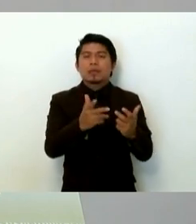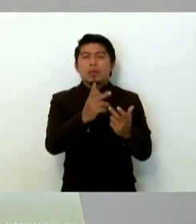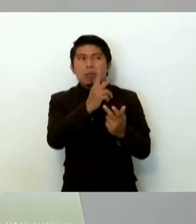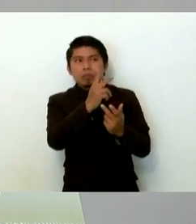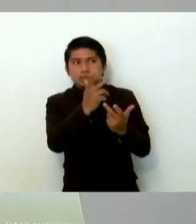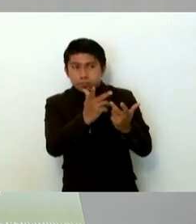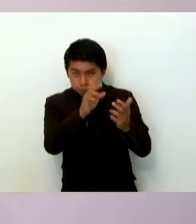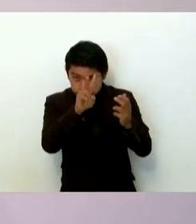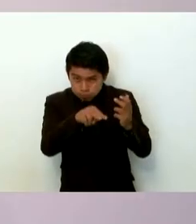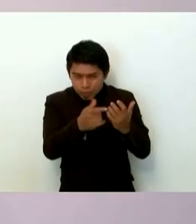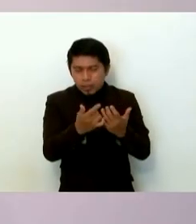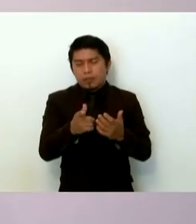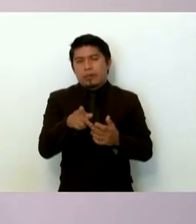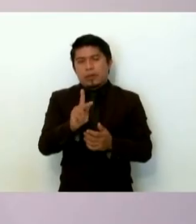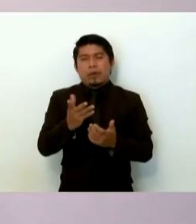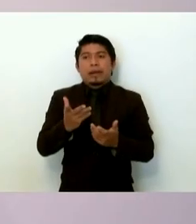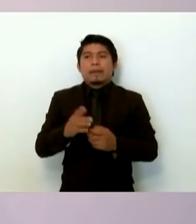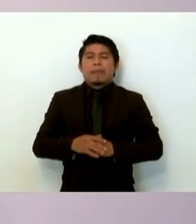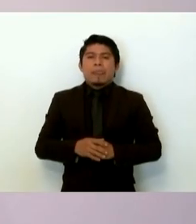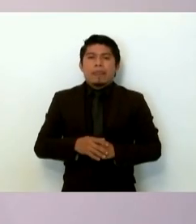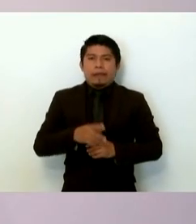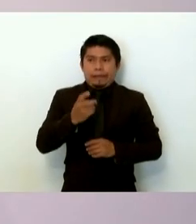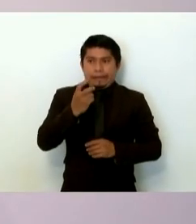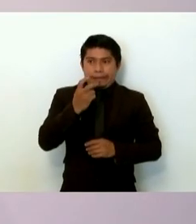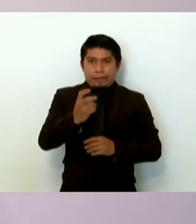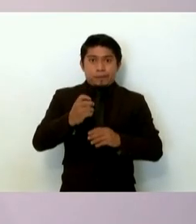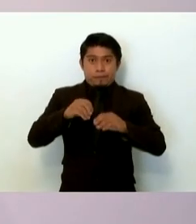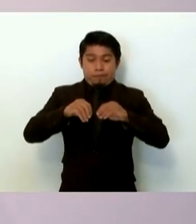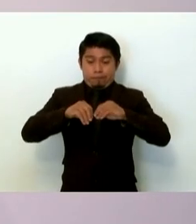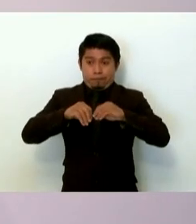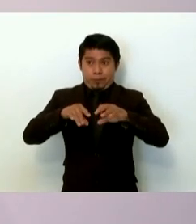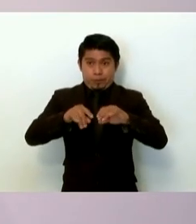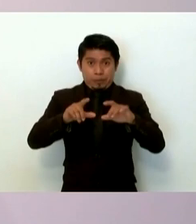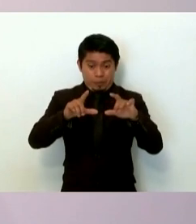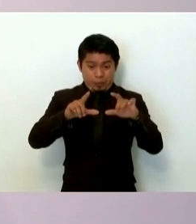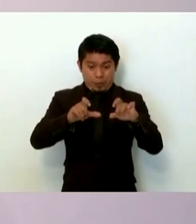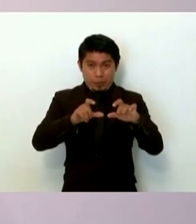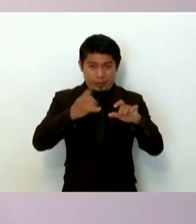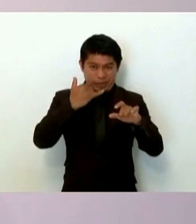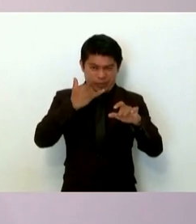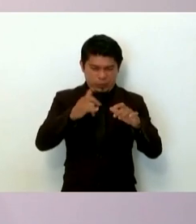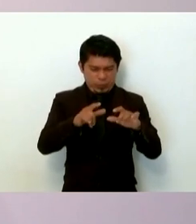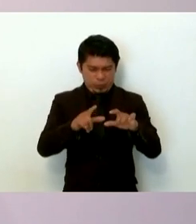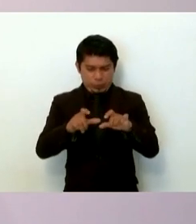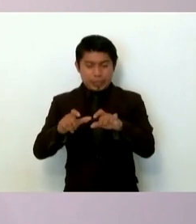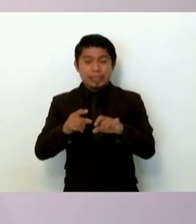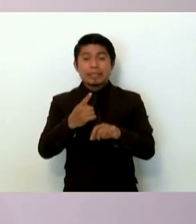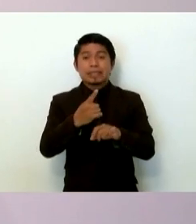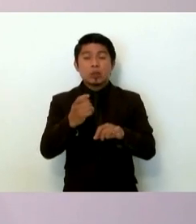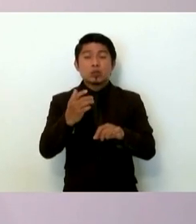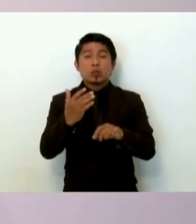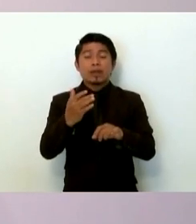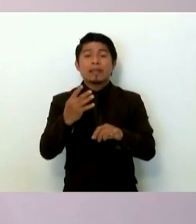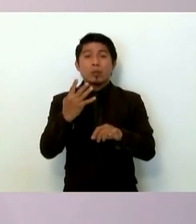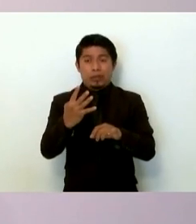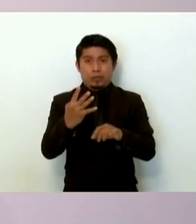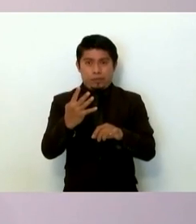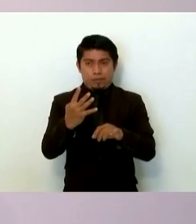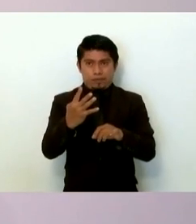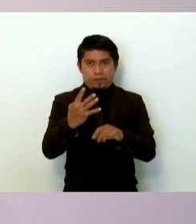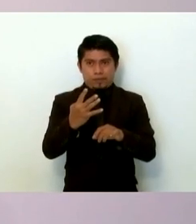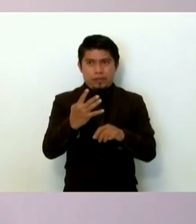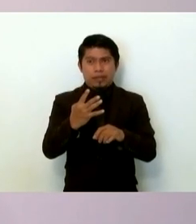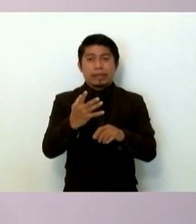cualquier manera, a pesar de que en esos mensajes de pantalla identificamos 154 eventos,